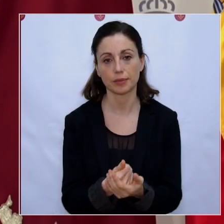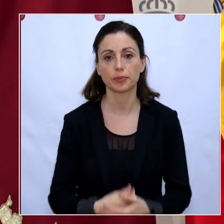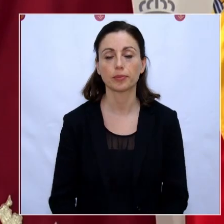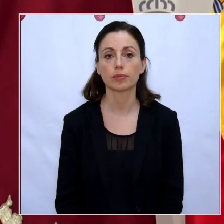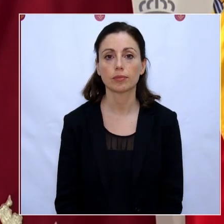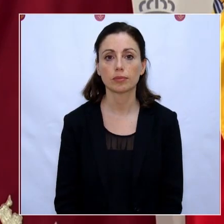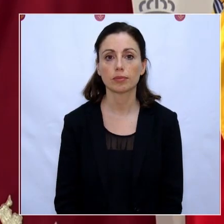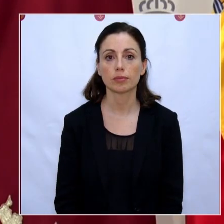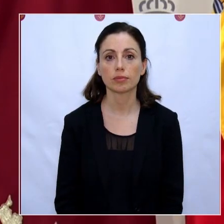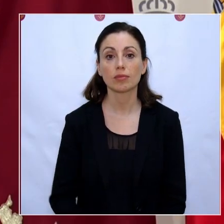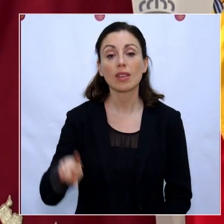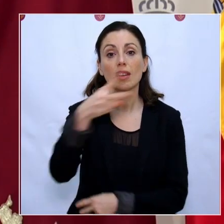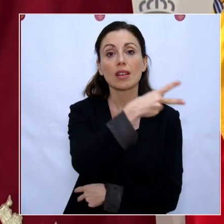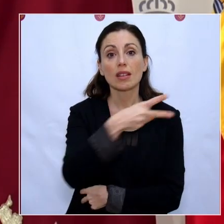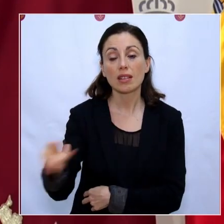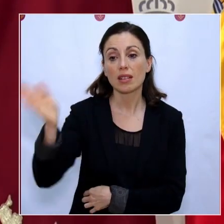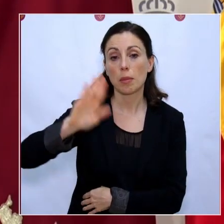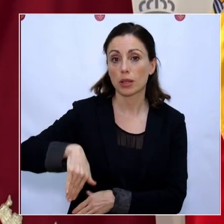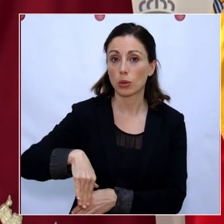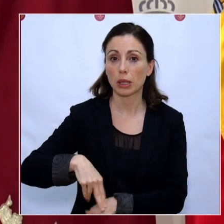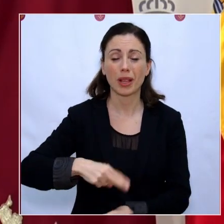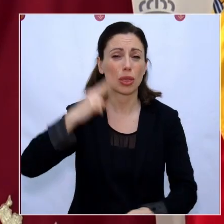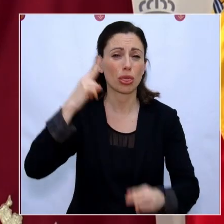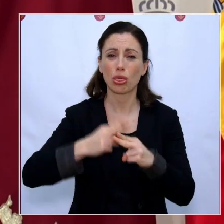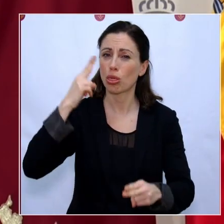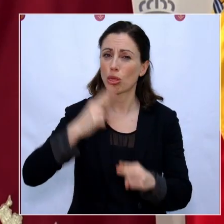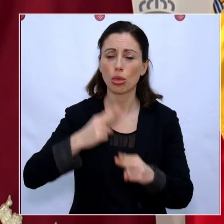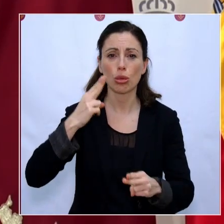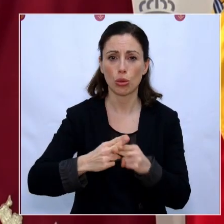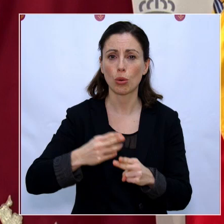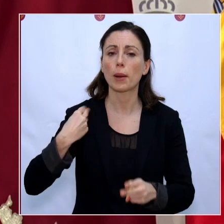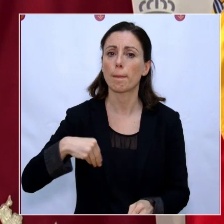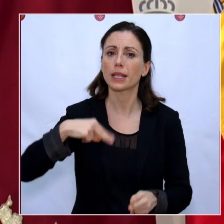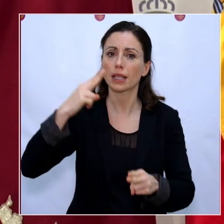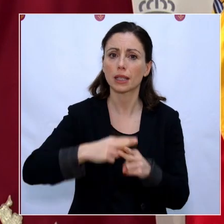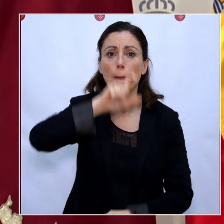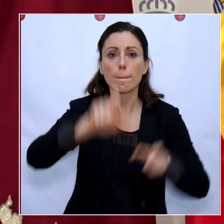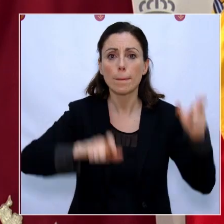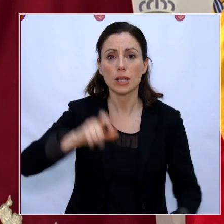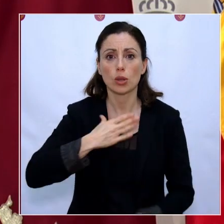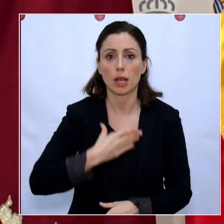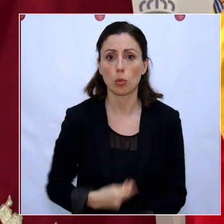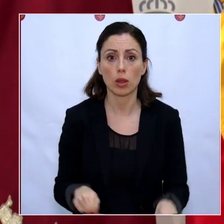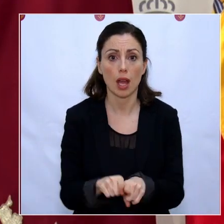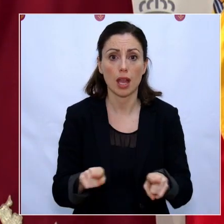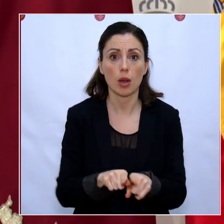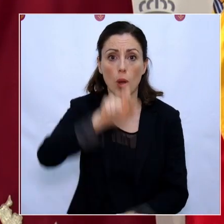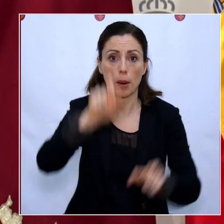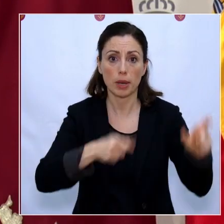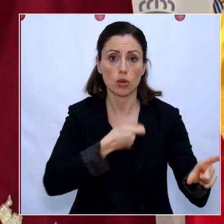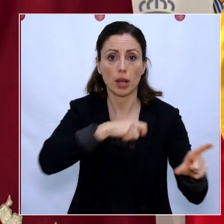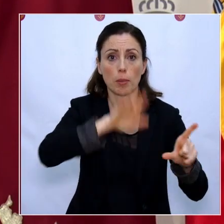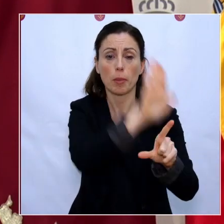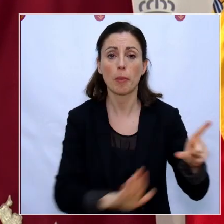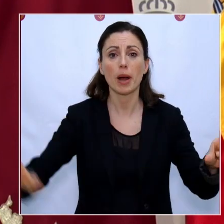Las dos últimas semanas han sido duras, han sido muy duras, y los murcianos, como todos los españoles, estamos